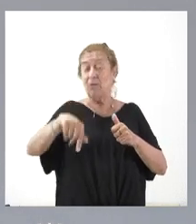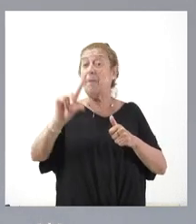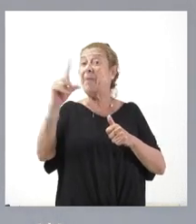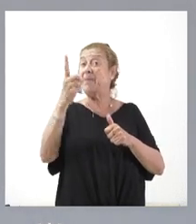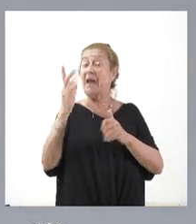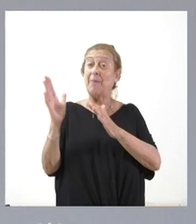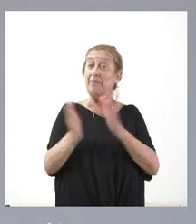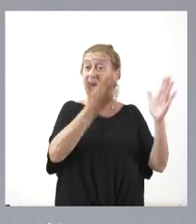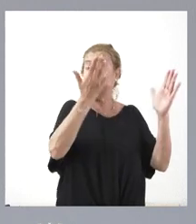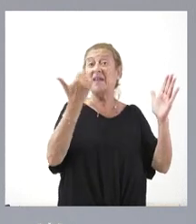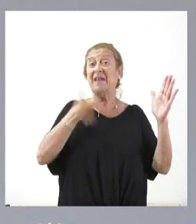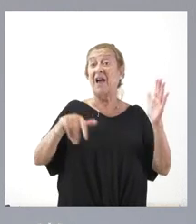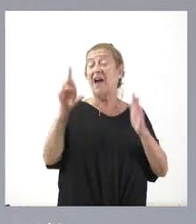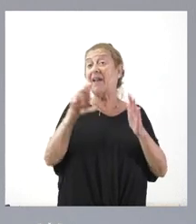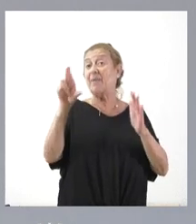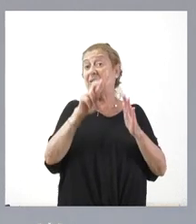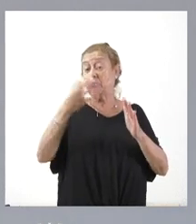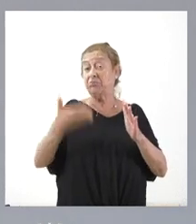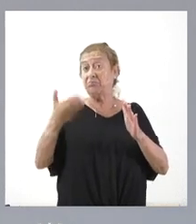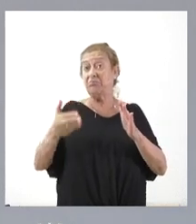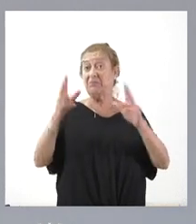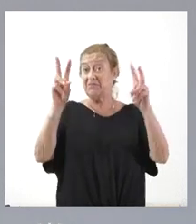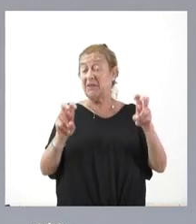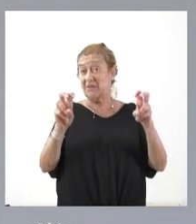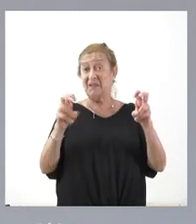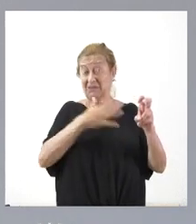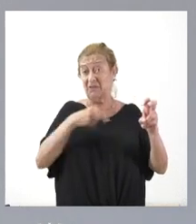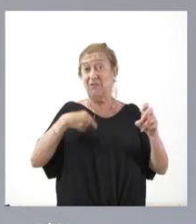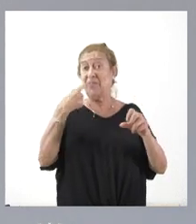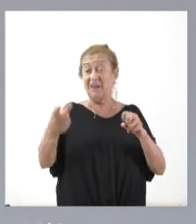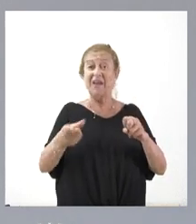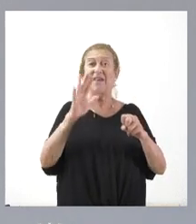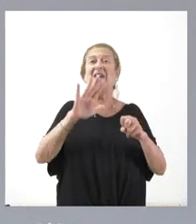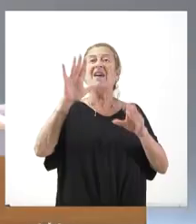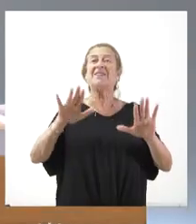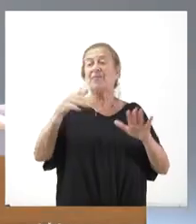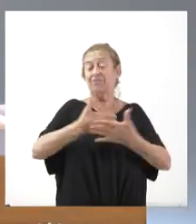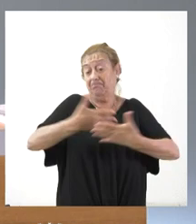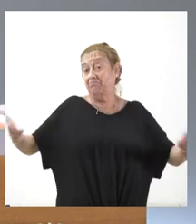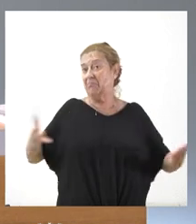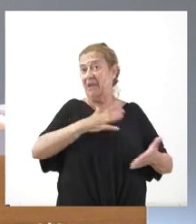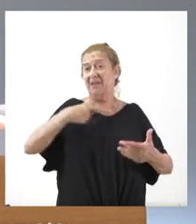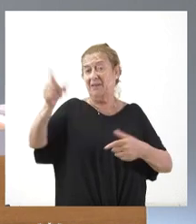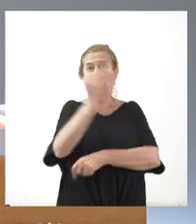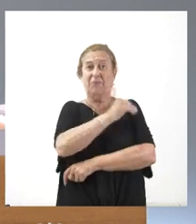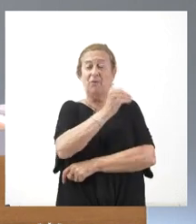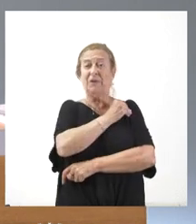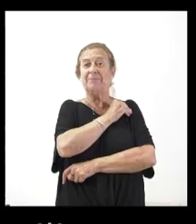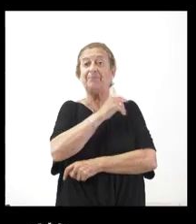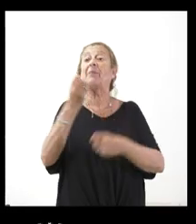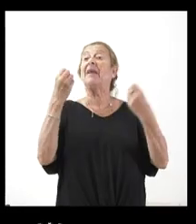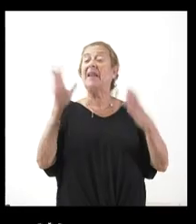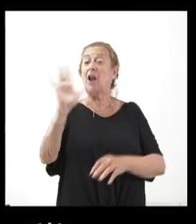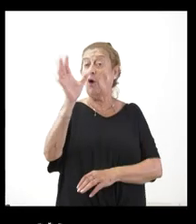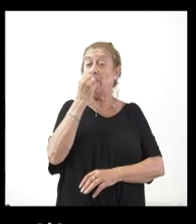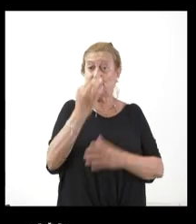habríamos dado un repaso de los principales asuntos que les queríamos indicar y estamos a su disposición para aquello que deseen formular. ¿Qué tal? Hola,